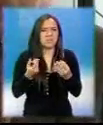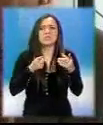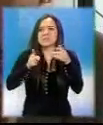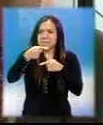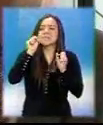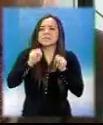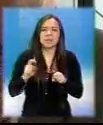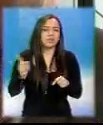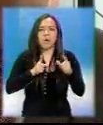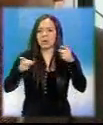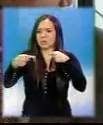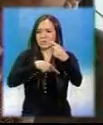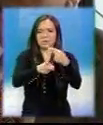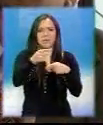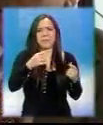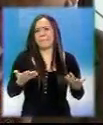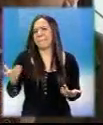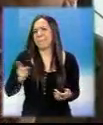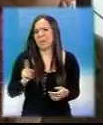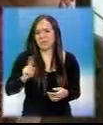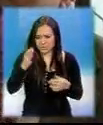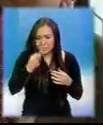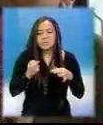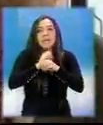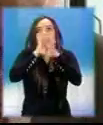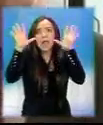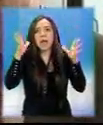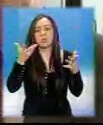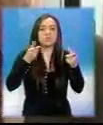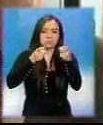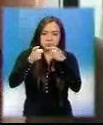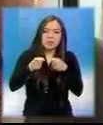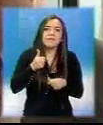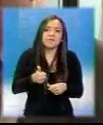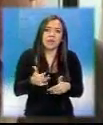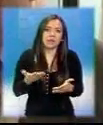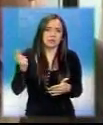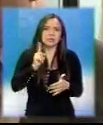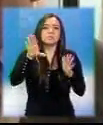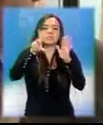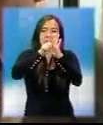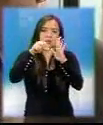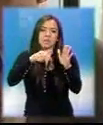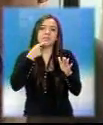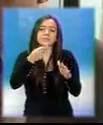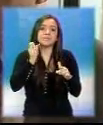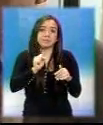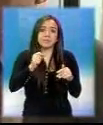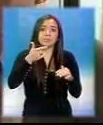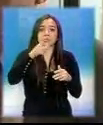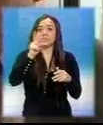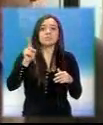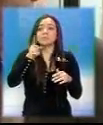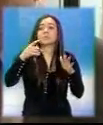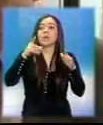sin poder ni el Congreso ni el Ejecutivo aclarar nada, porque podían ser sancionados por el Tribunal Electoral de